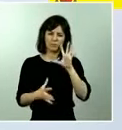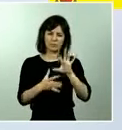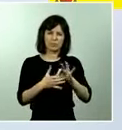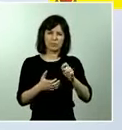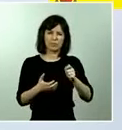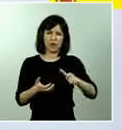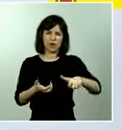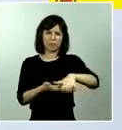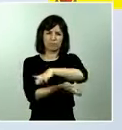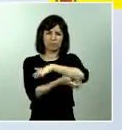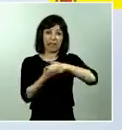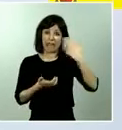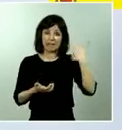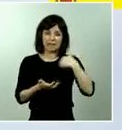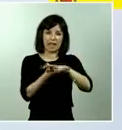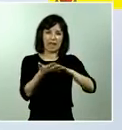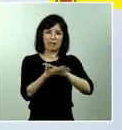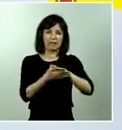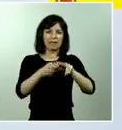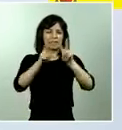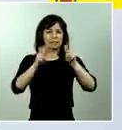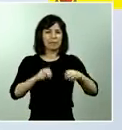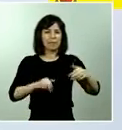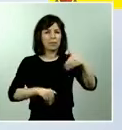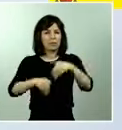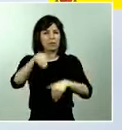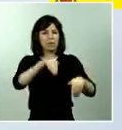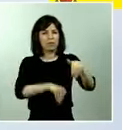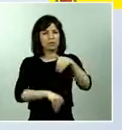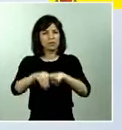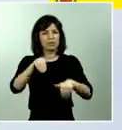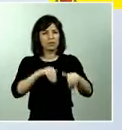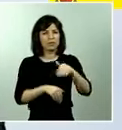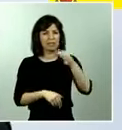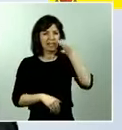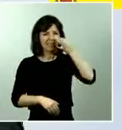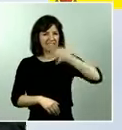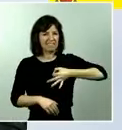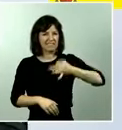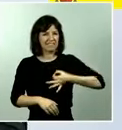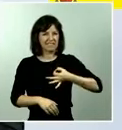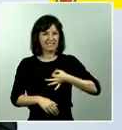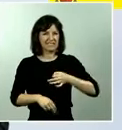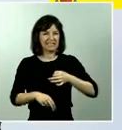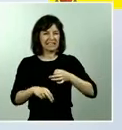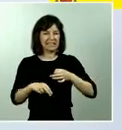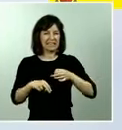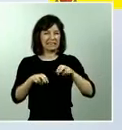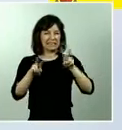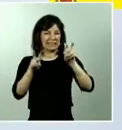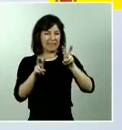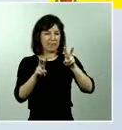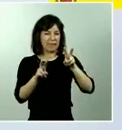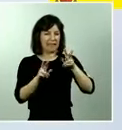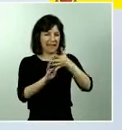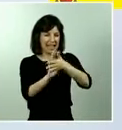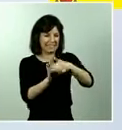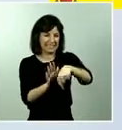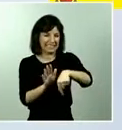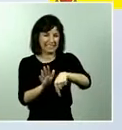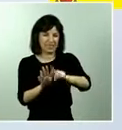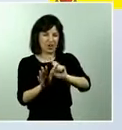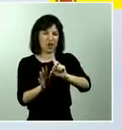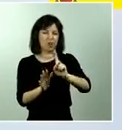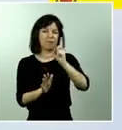acerca de unas votaciones que realmente no era la cuestión de fondo la que se planteaba sino una enmienda que